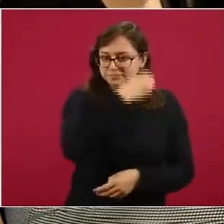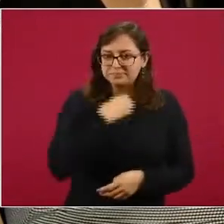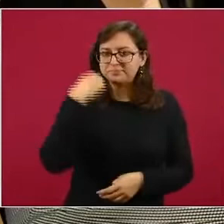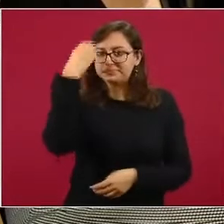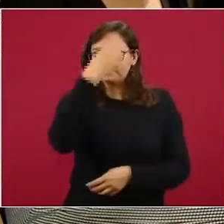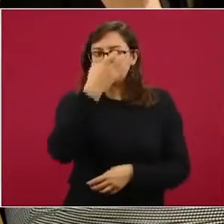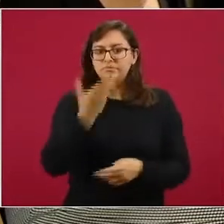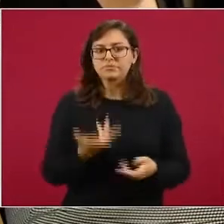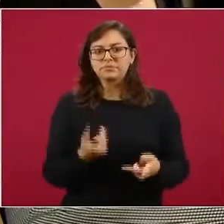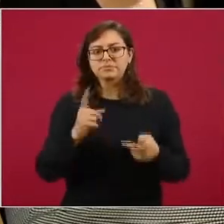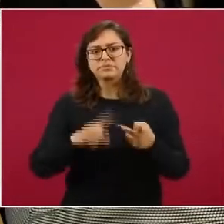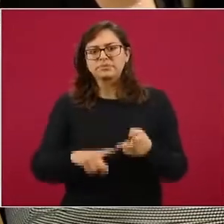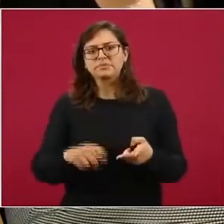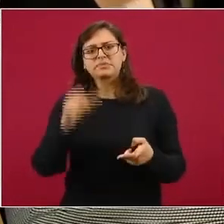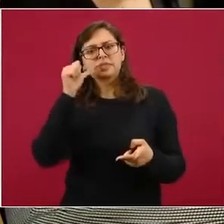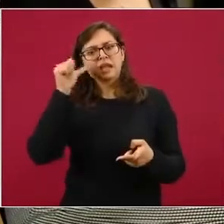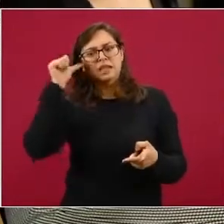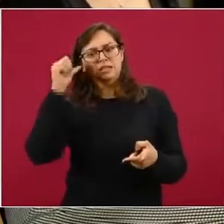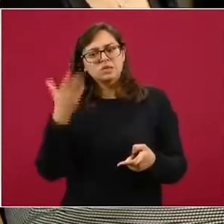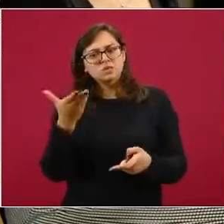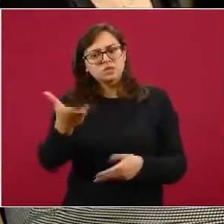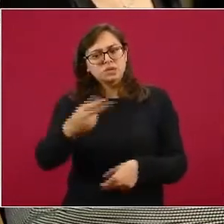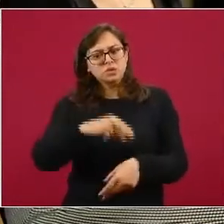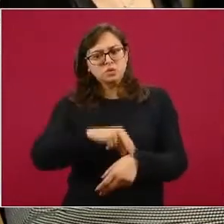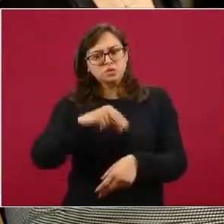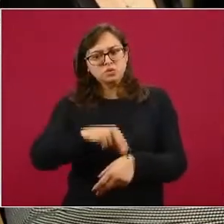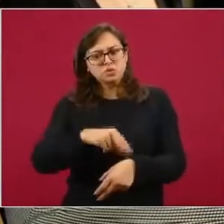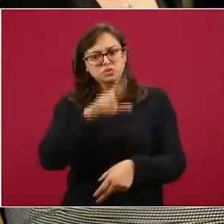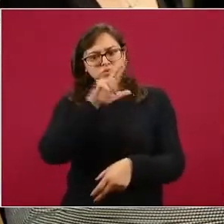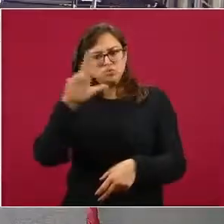reconocimiento, cuéntenos un poquito al respecto.